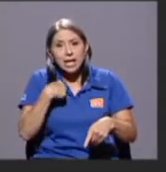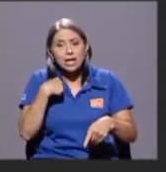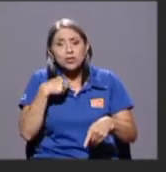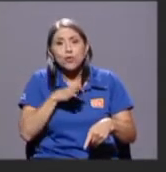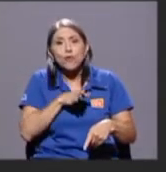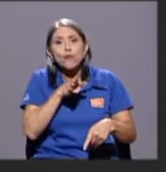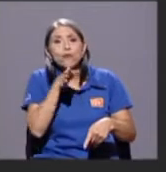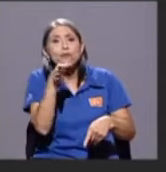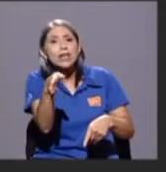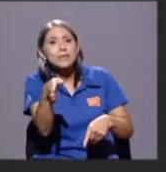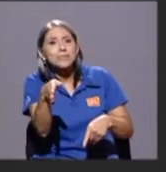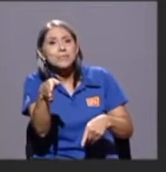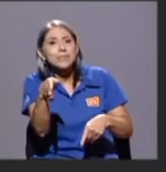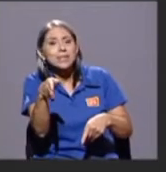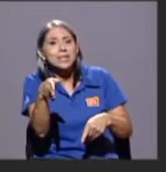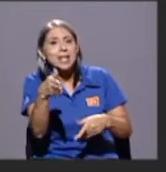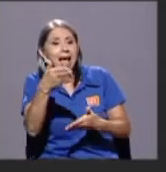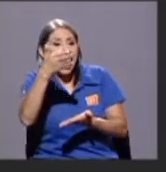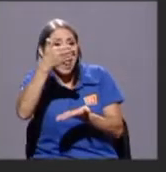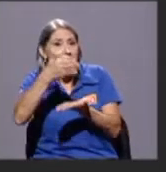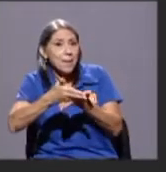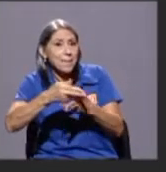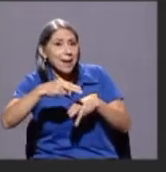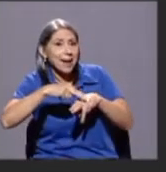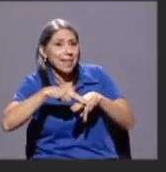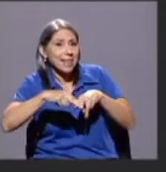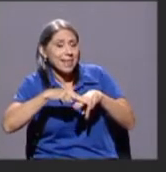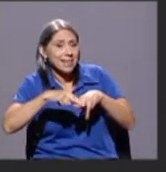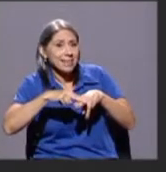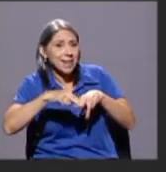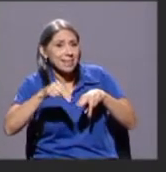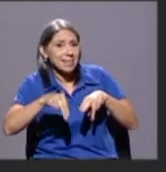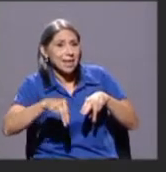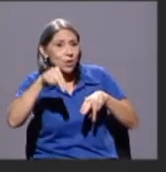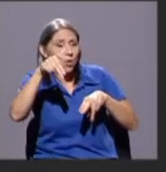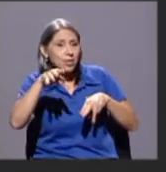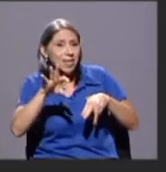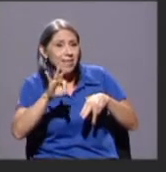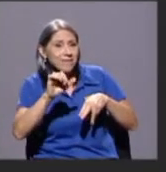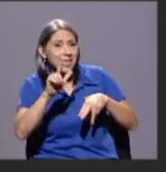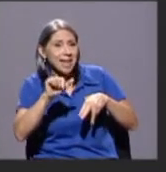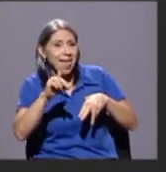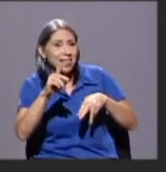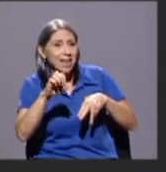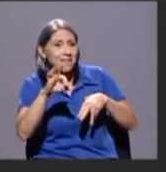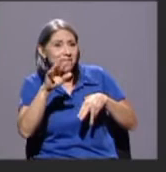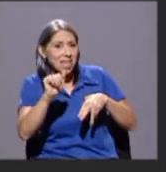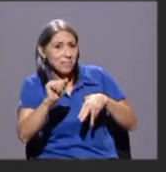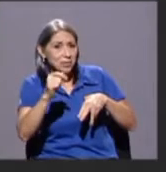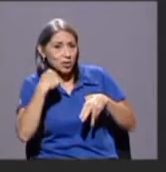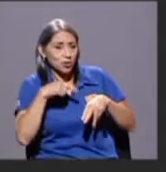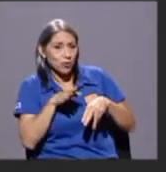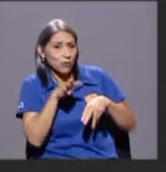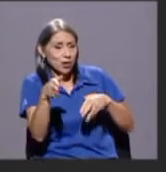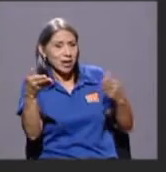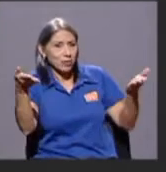estación del tren del norte de Filadelfia. Iba en compañía de un